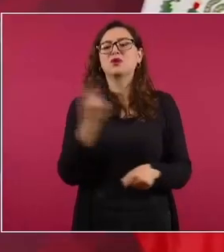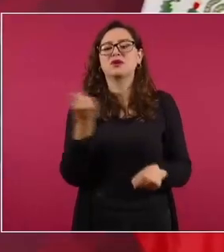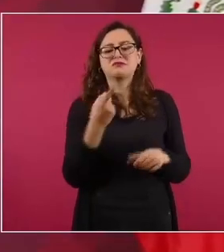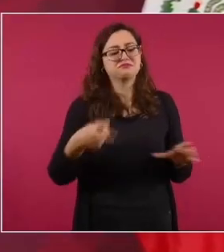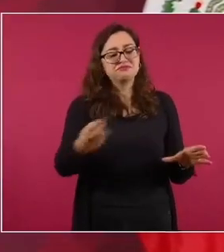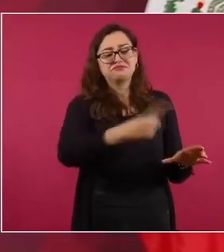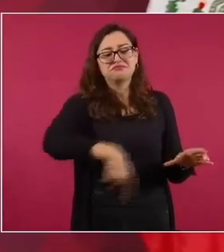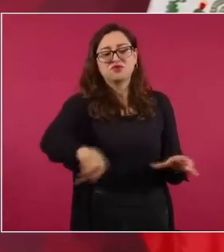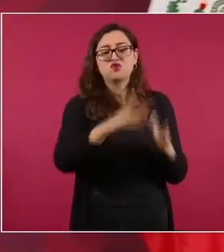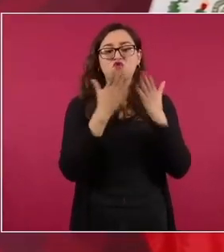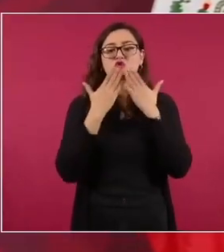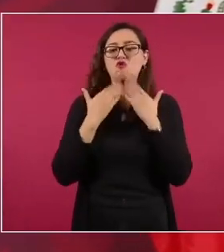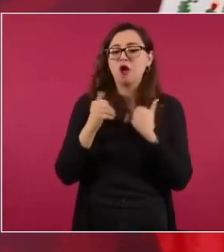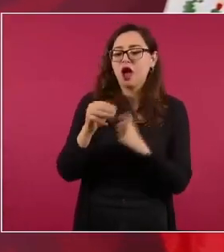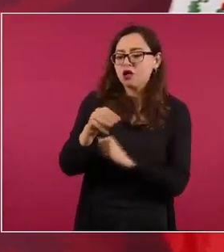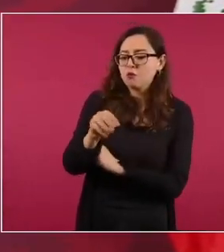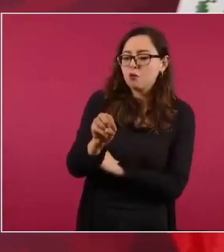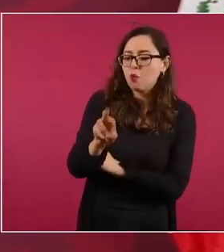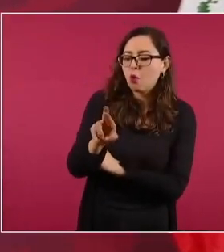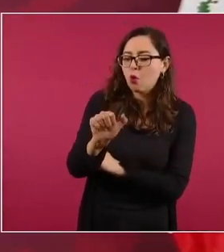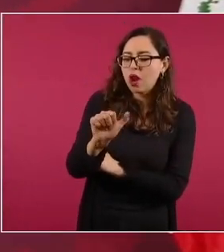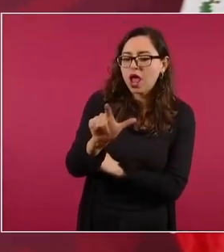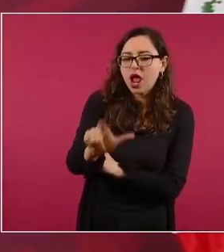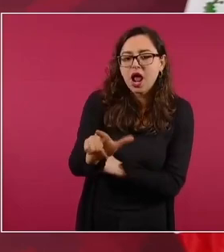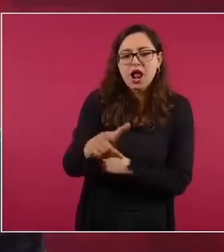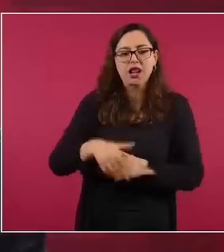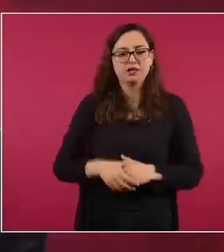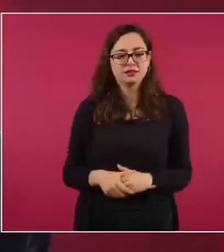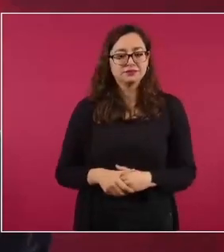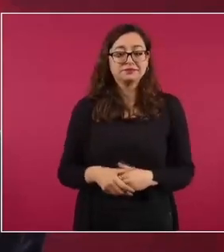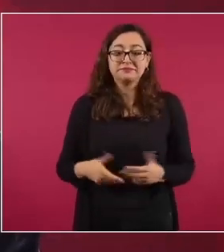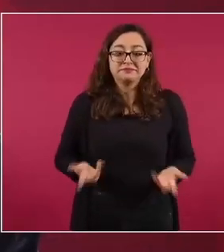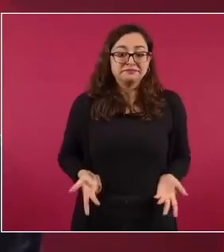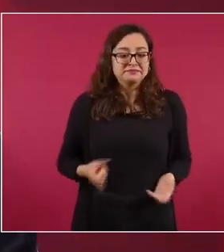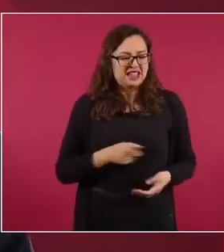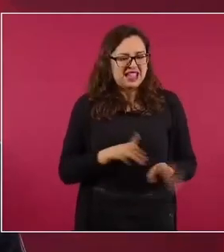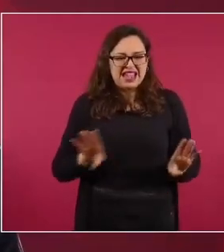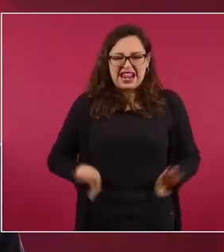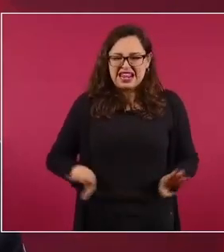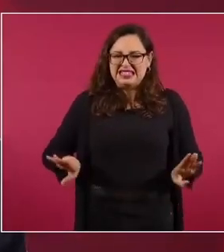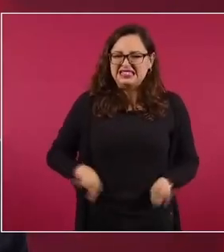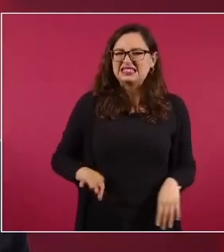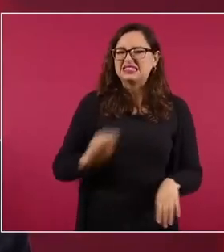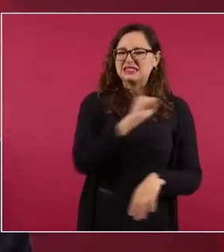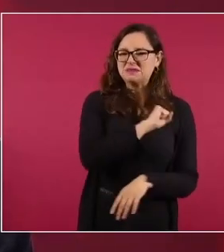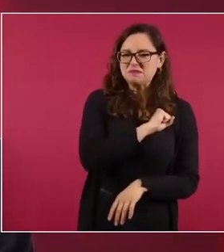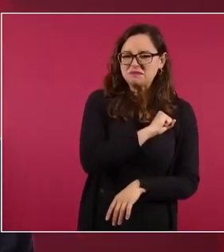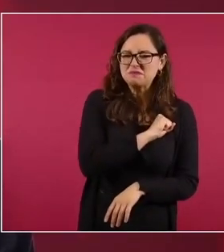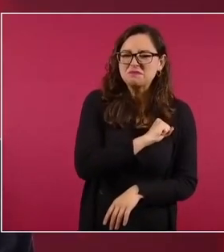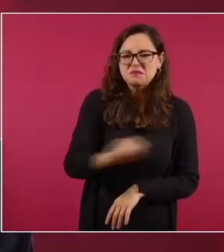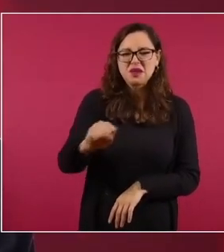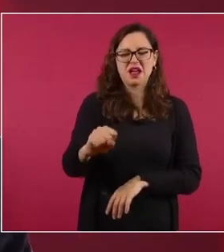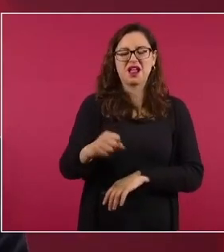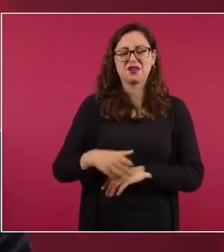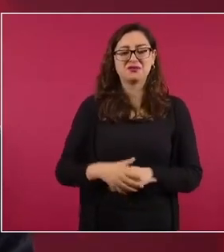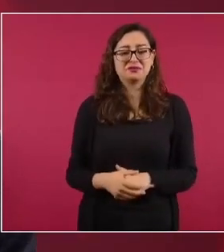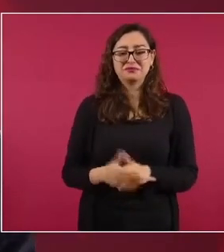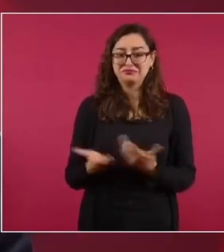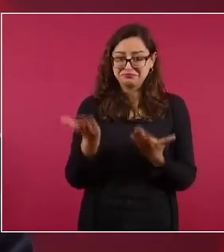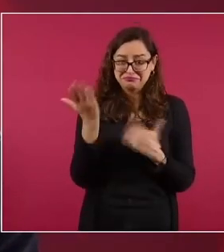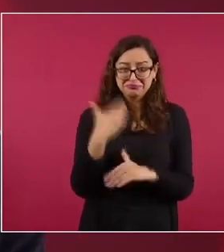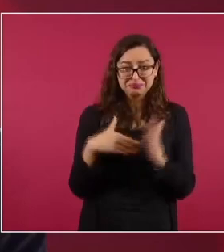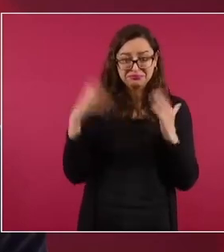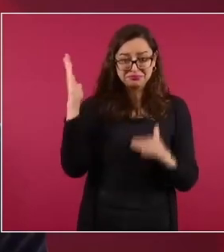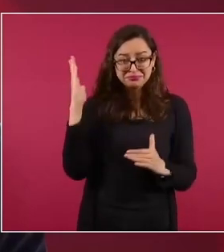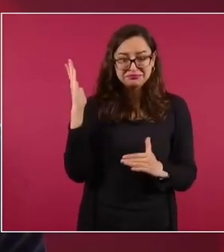No funciona, el que actúa de mala fe no puede